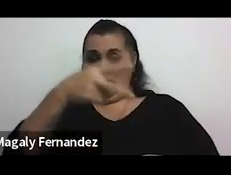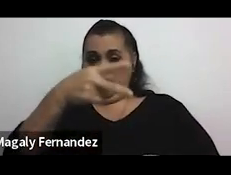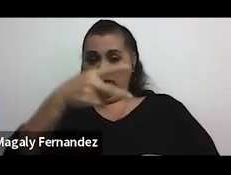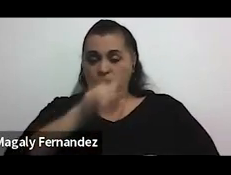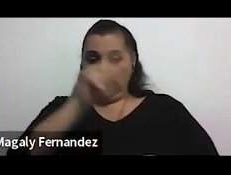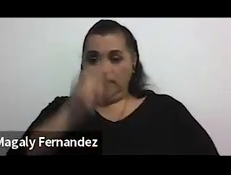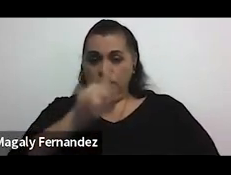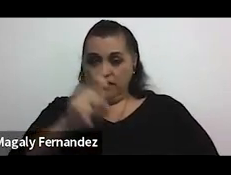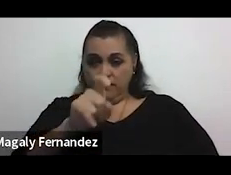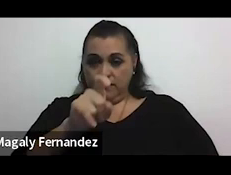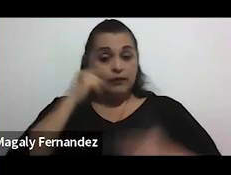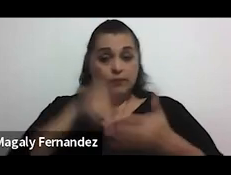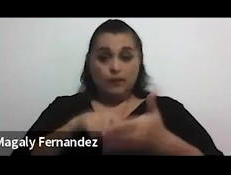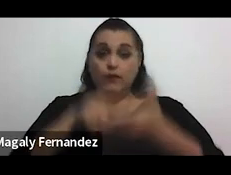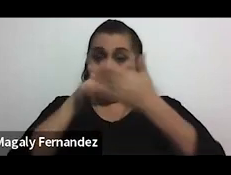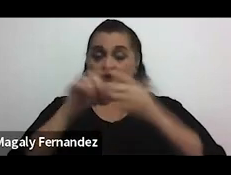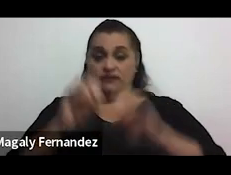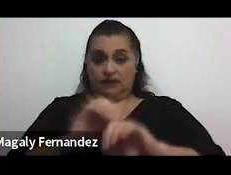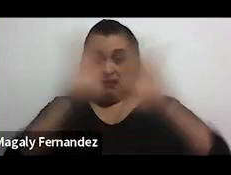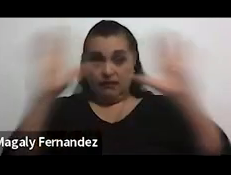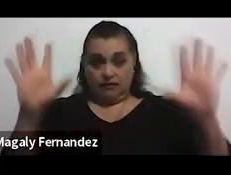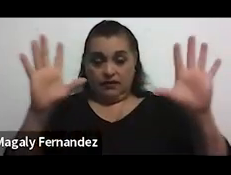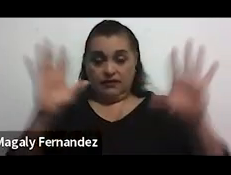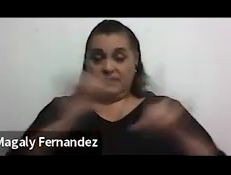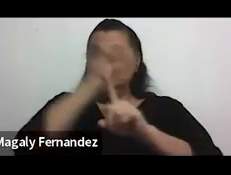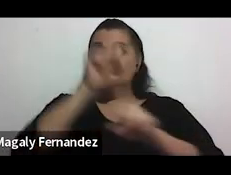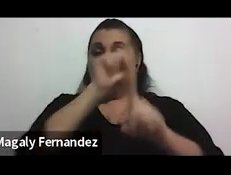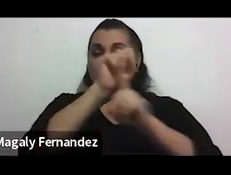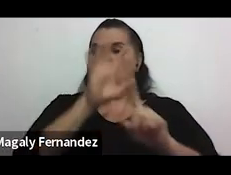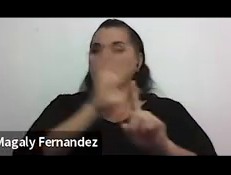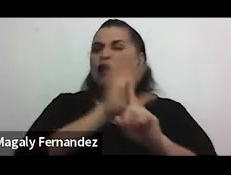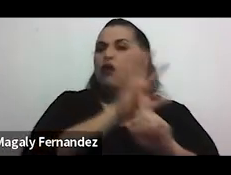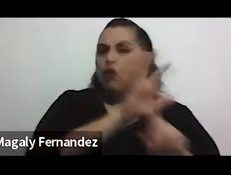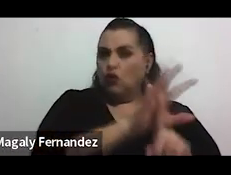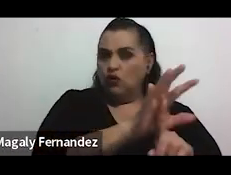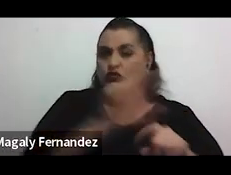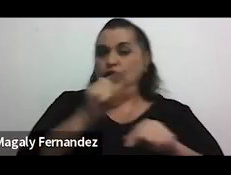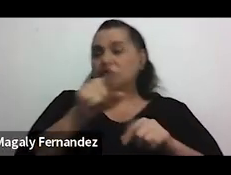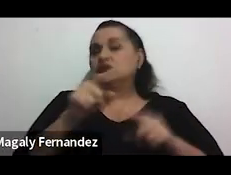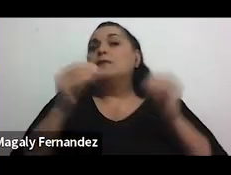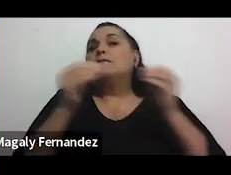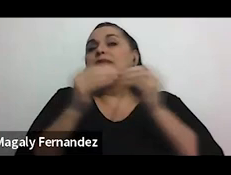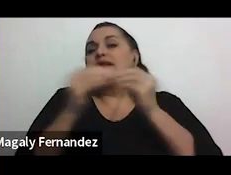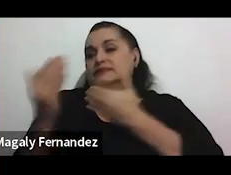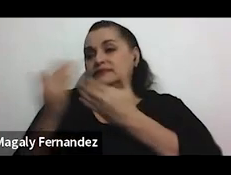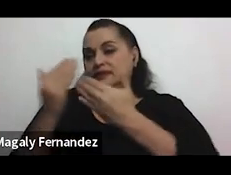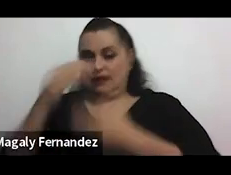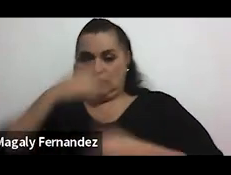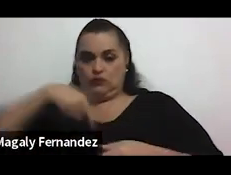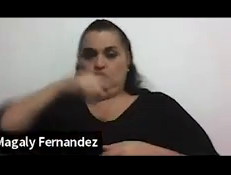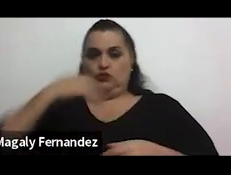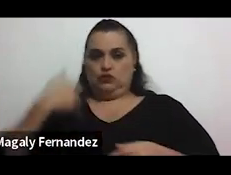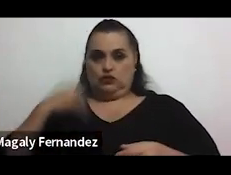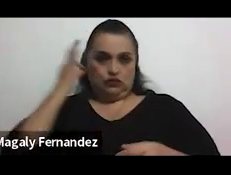nos revelan con claridad de que la situación del acoso es algo que está mucho más cercano a nosotros y nosotras.